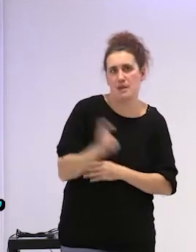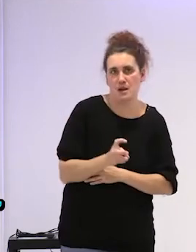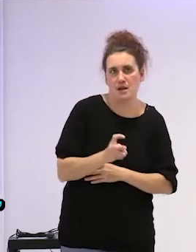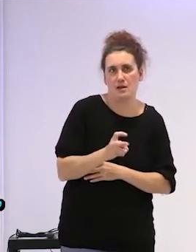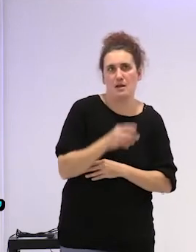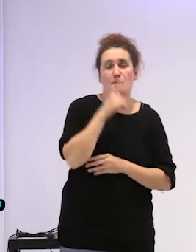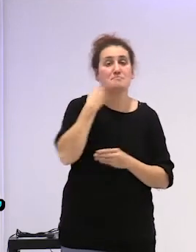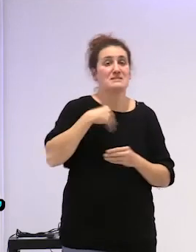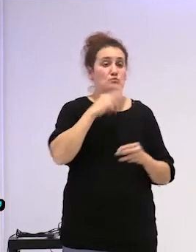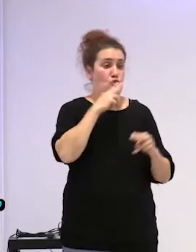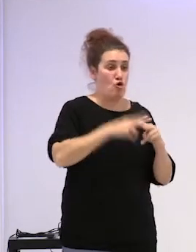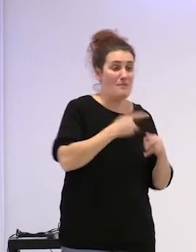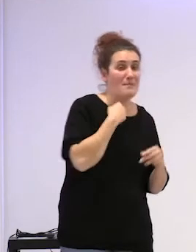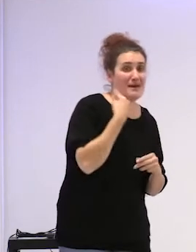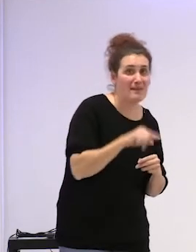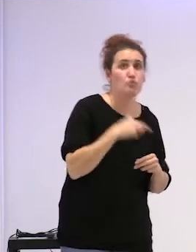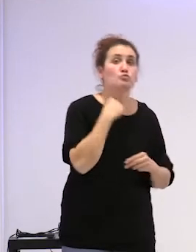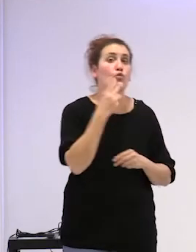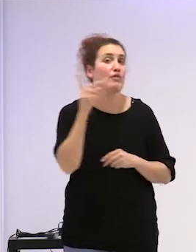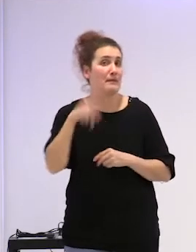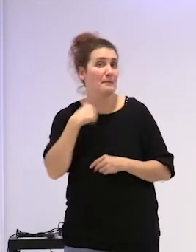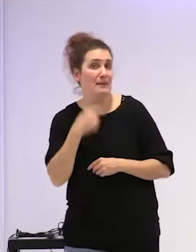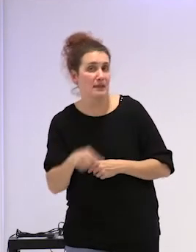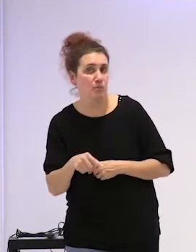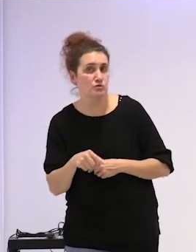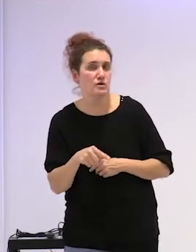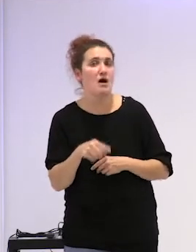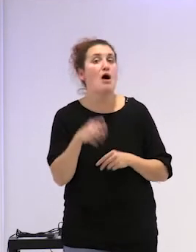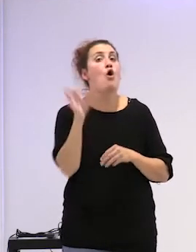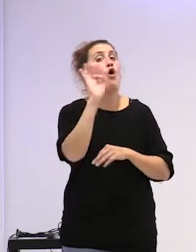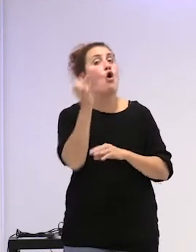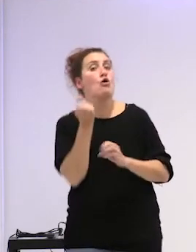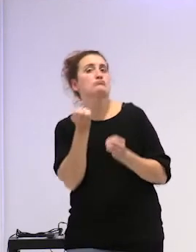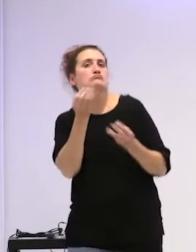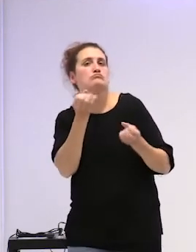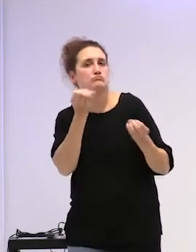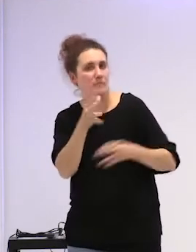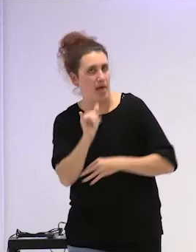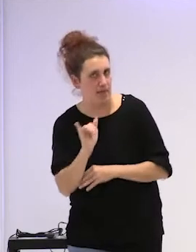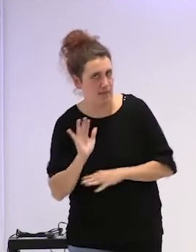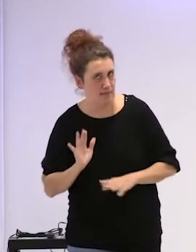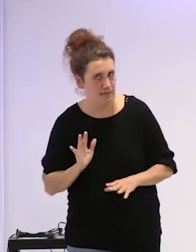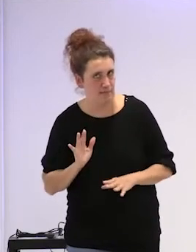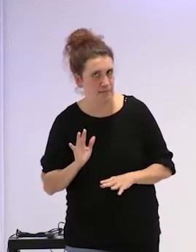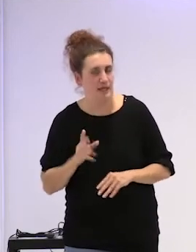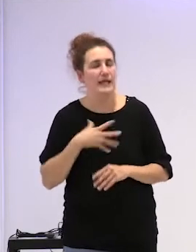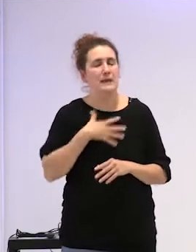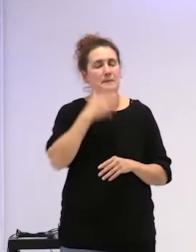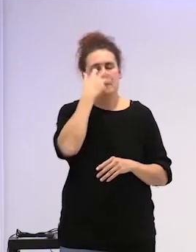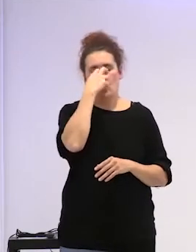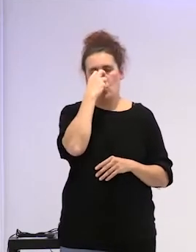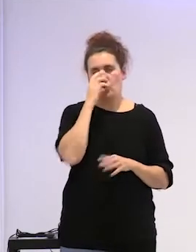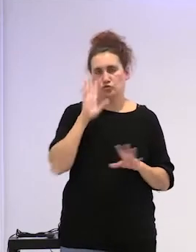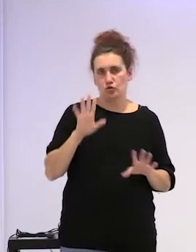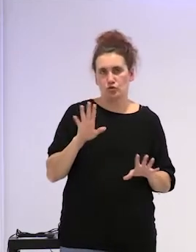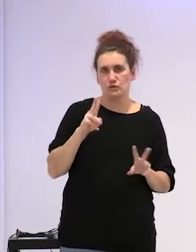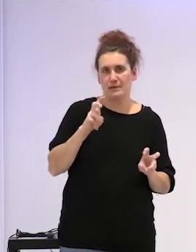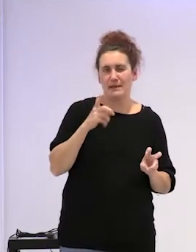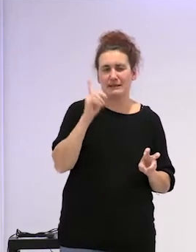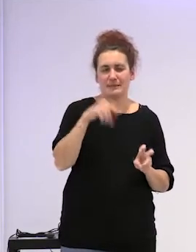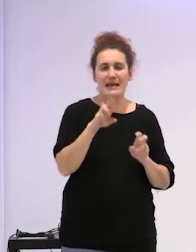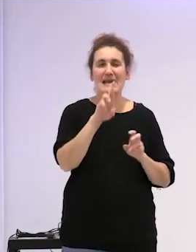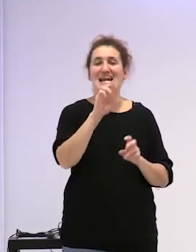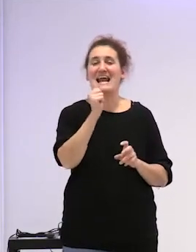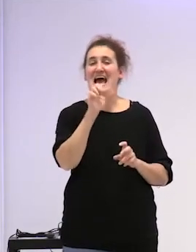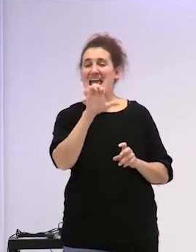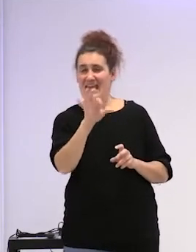perdemos el nombre perdemos la voz a no ser que seamos un testimonio y es muy curioso que a mí me gusta a veces tirar también de RAE